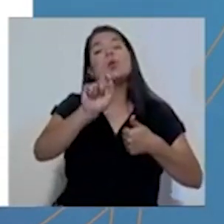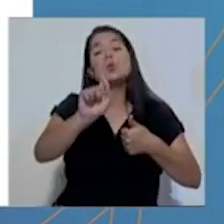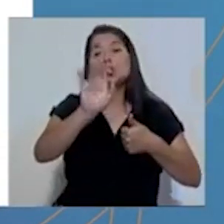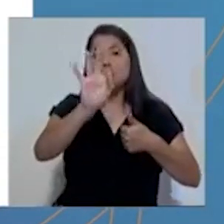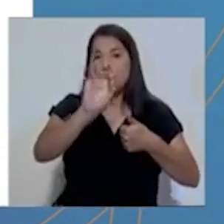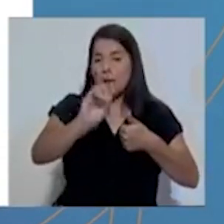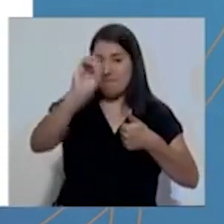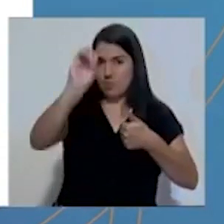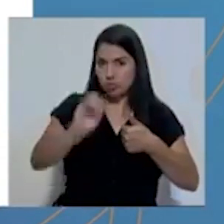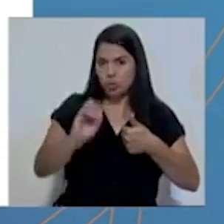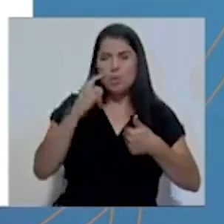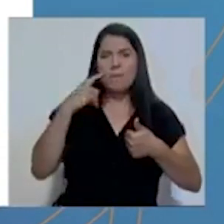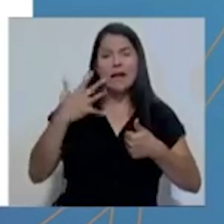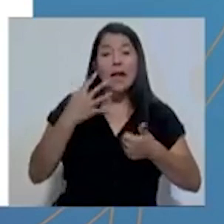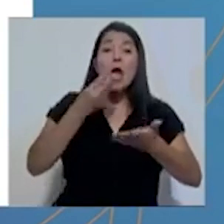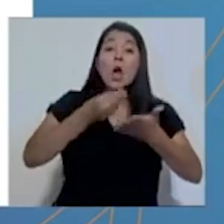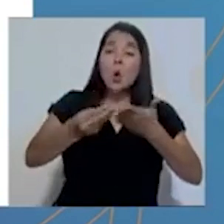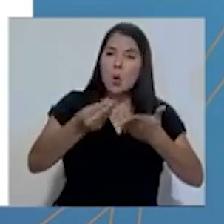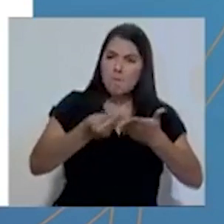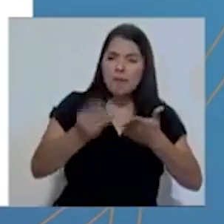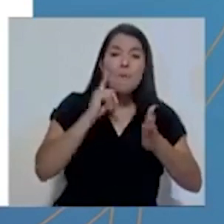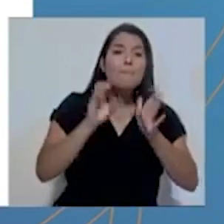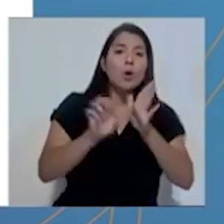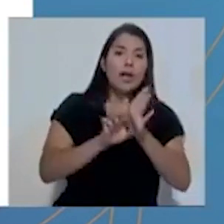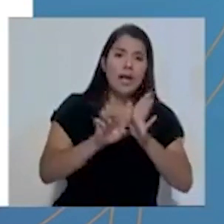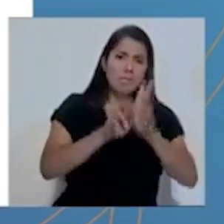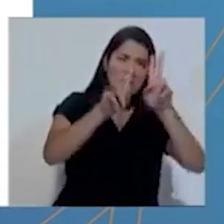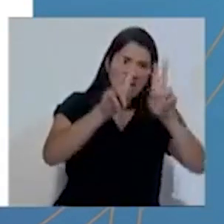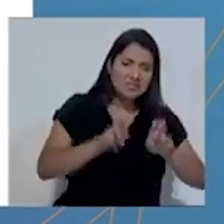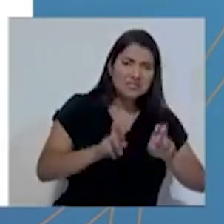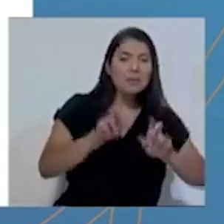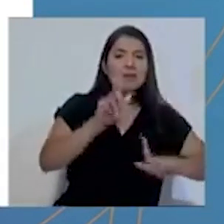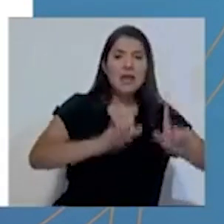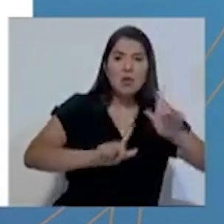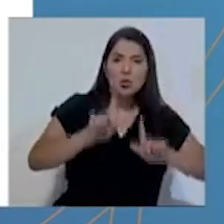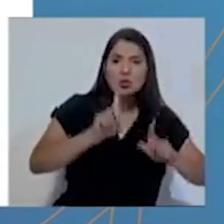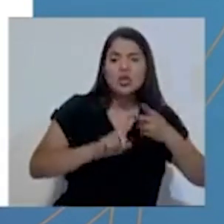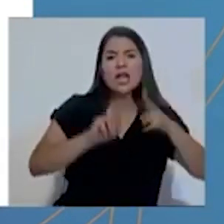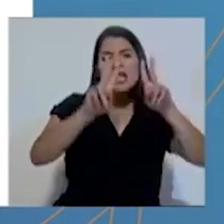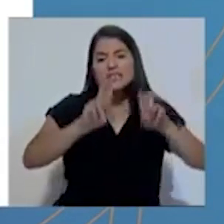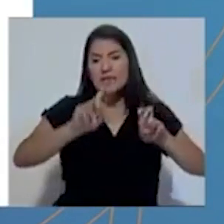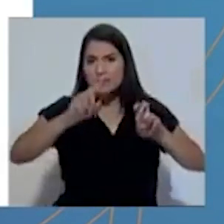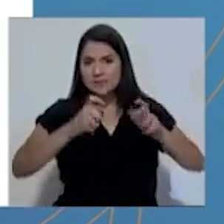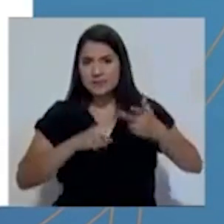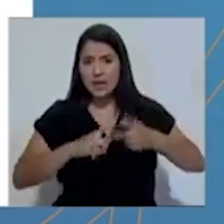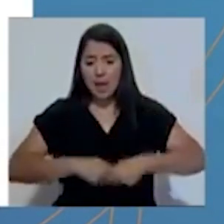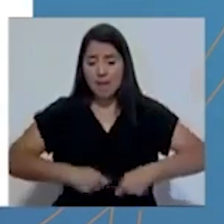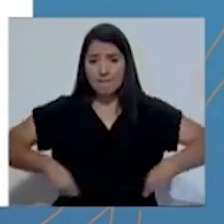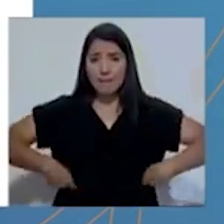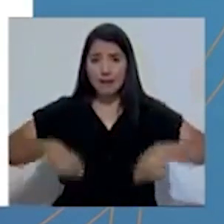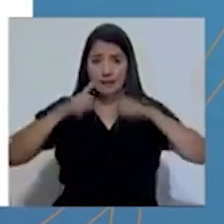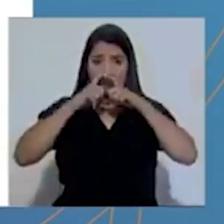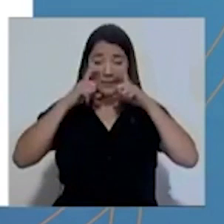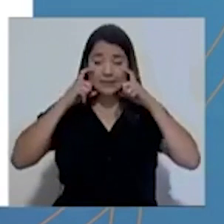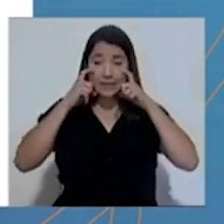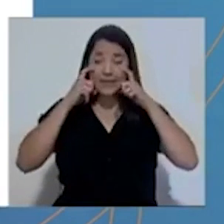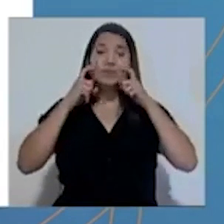% para la compra, entre otros, de reactivos, pruebas de diagnósticos, batas, mascarillas.